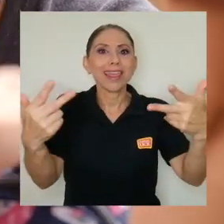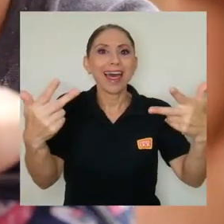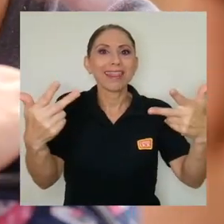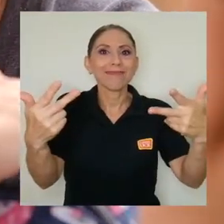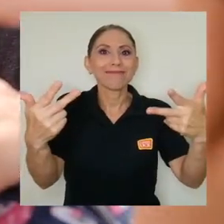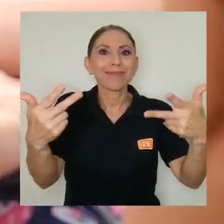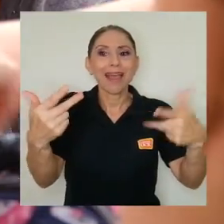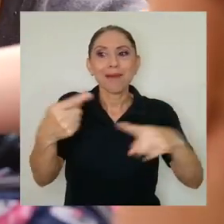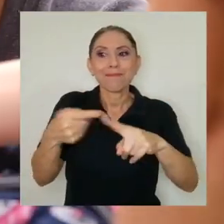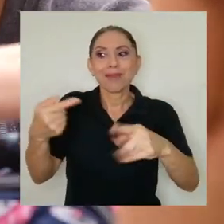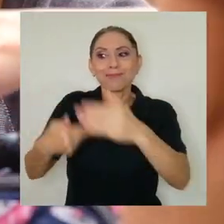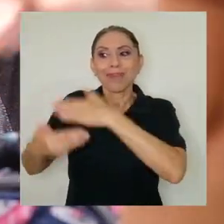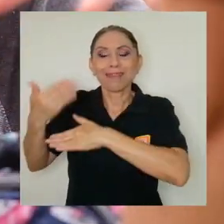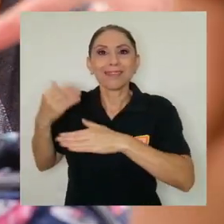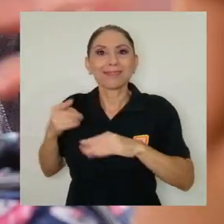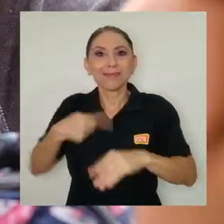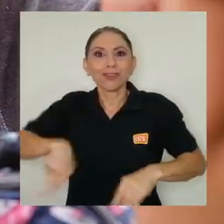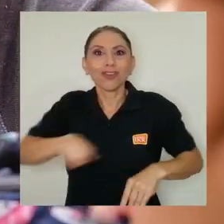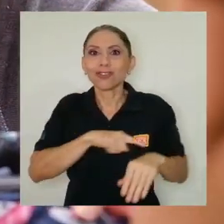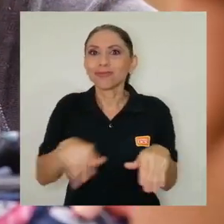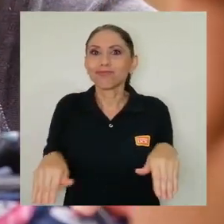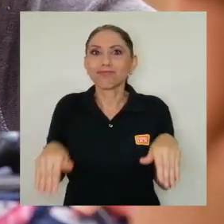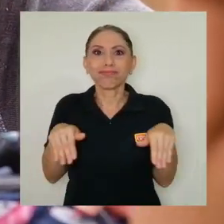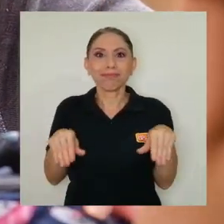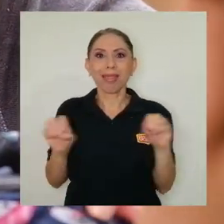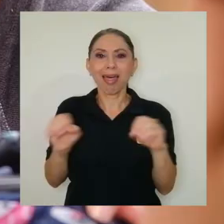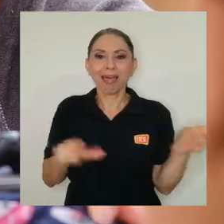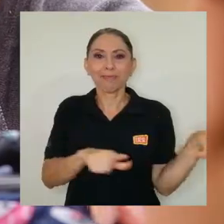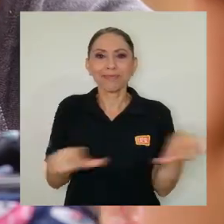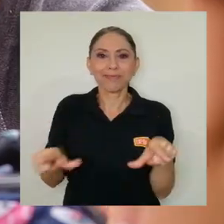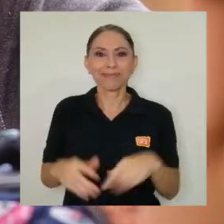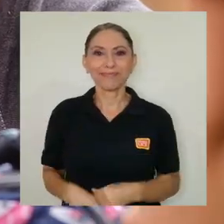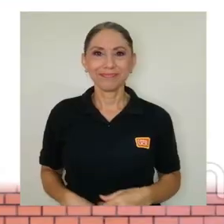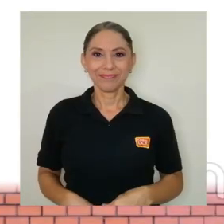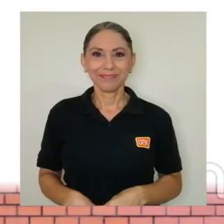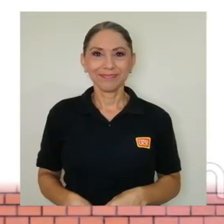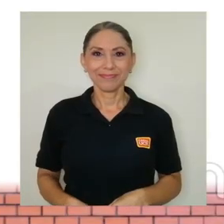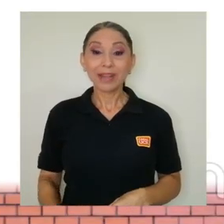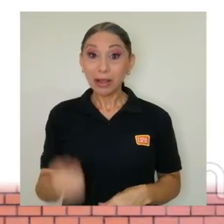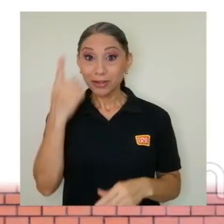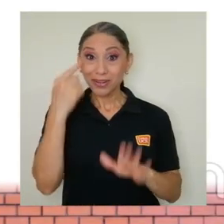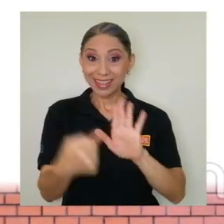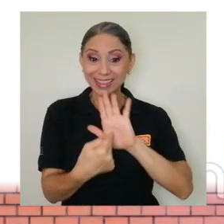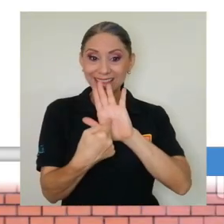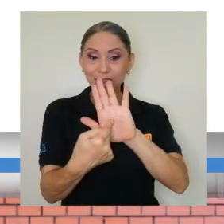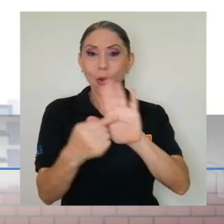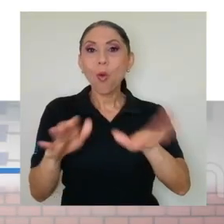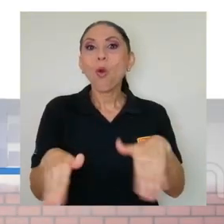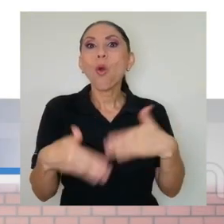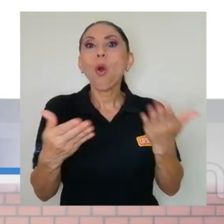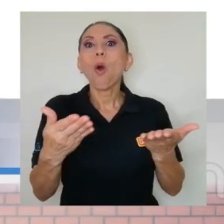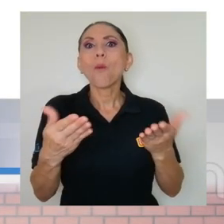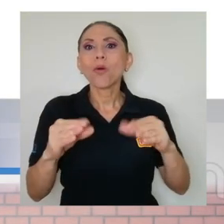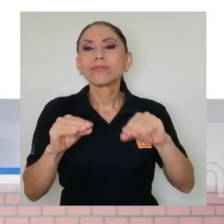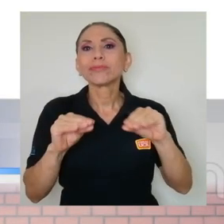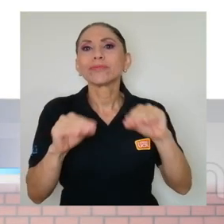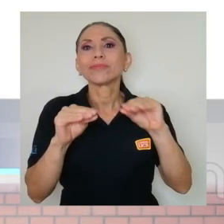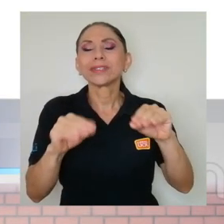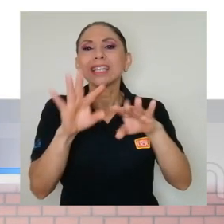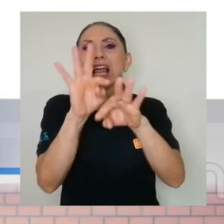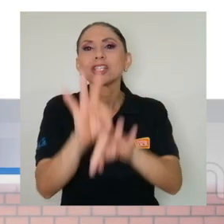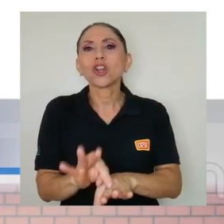posición al respecto estar preparados esta tabla que tengo aquí cómo se comporta la educación tradicional y vemos que hacemos